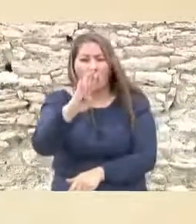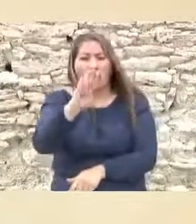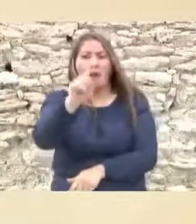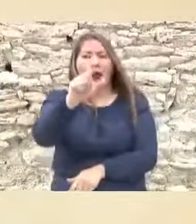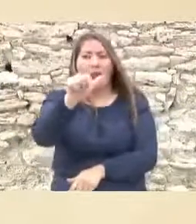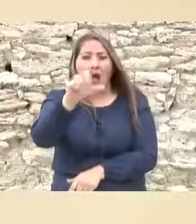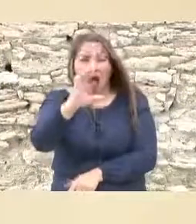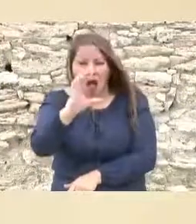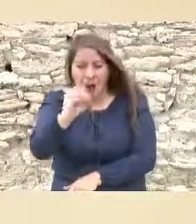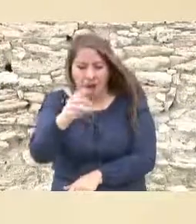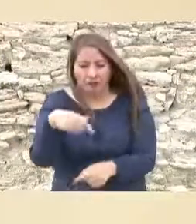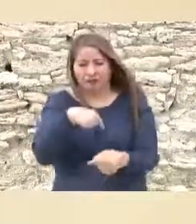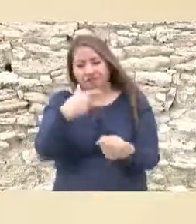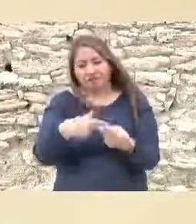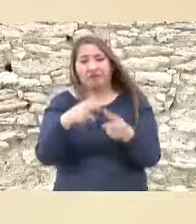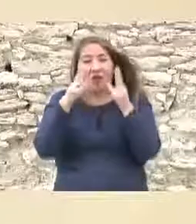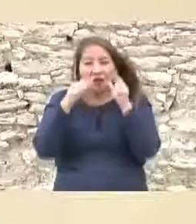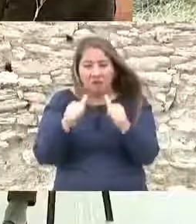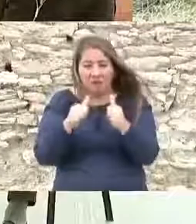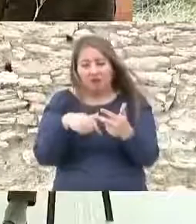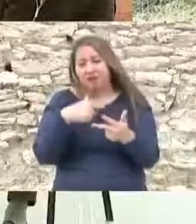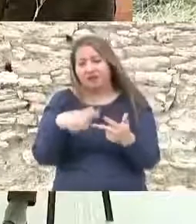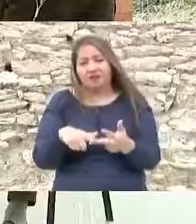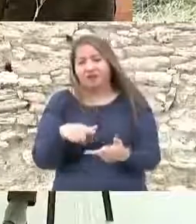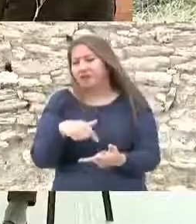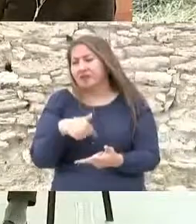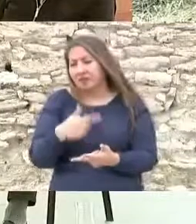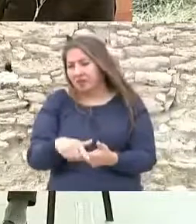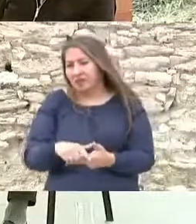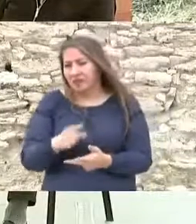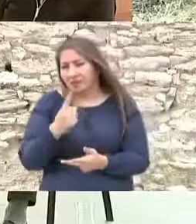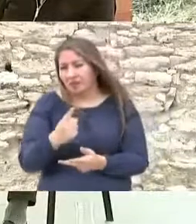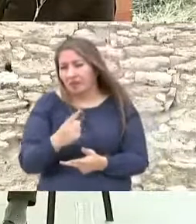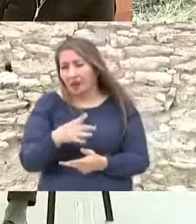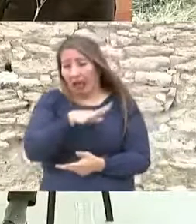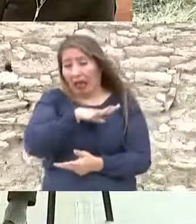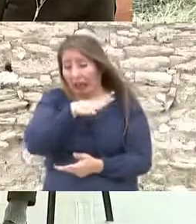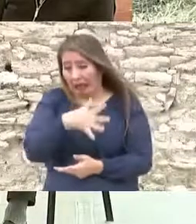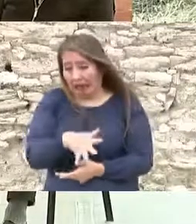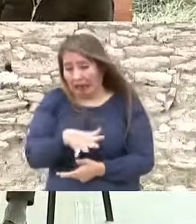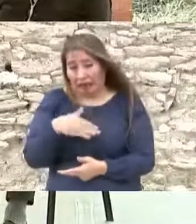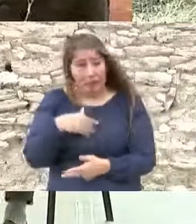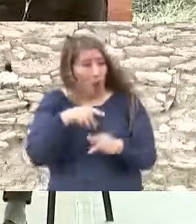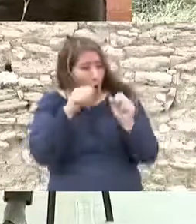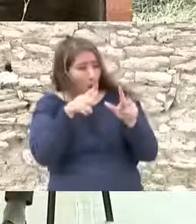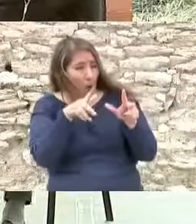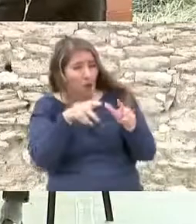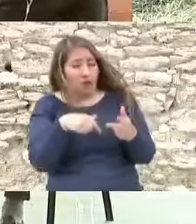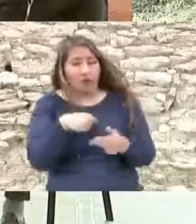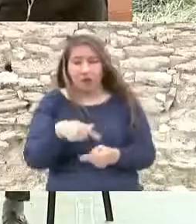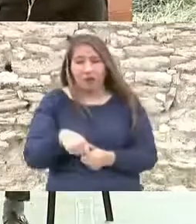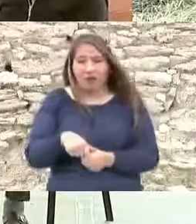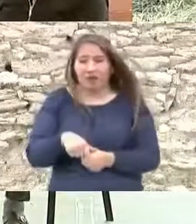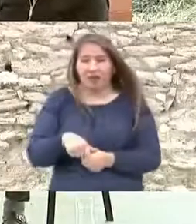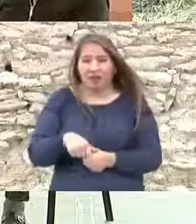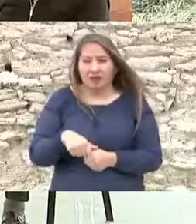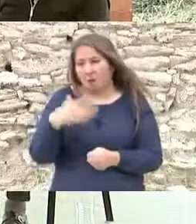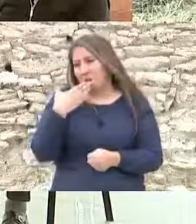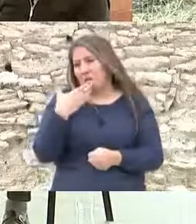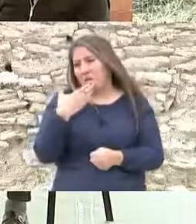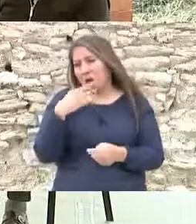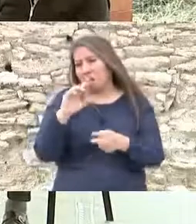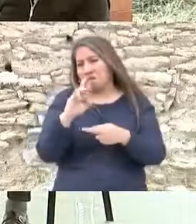en la hacienda de Guadalupe un general que yo admiro mucho un extraordinario